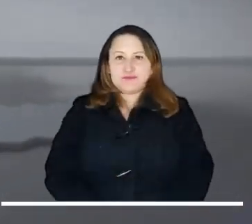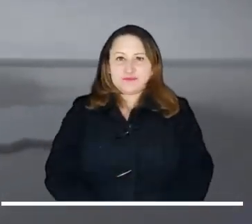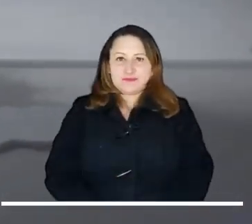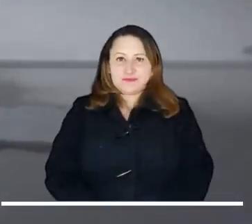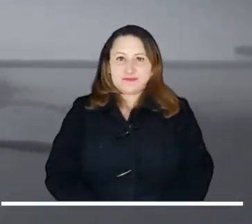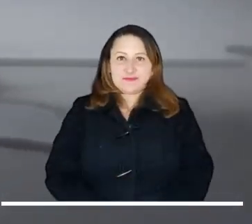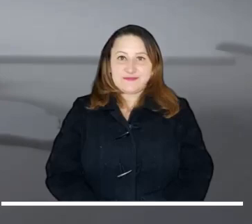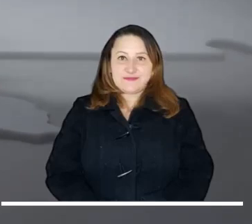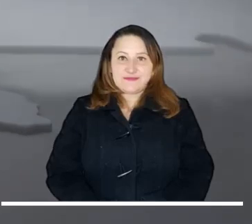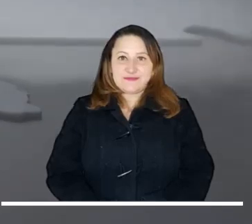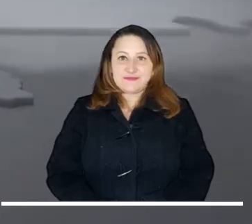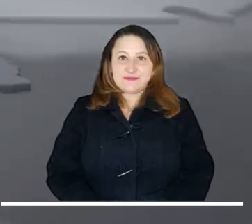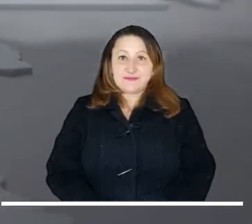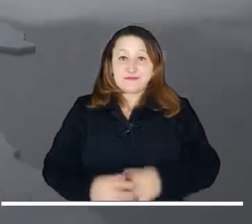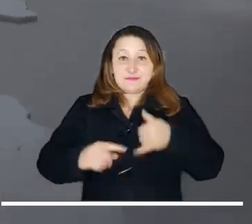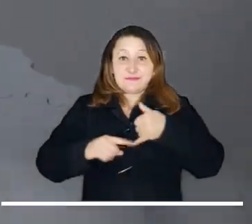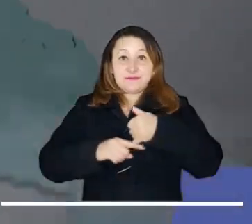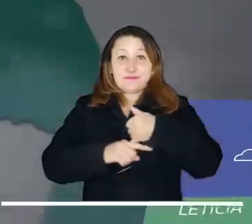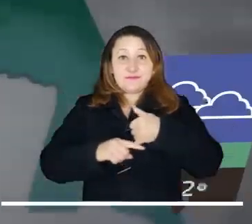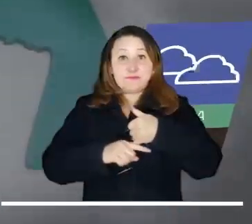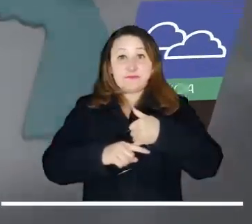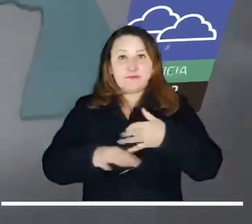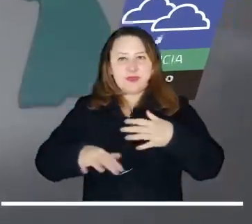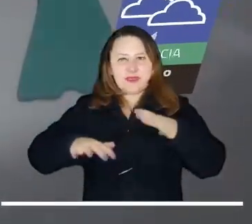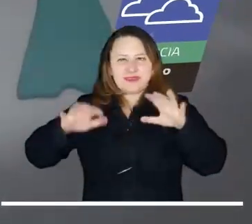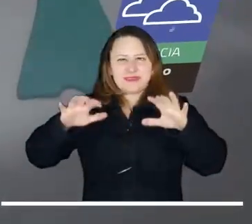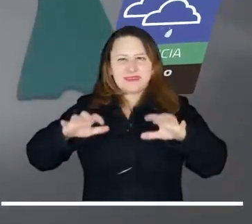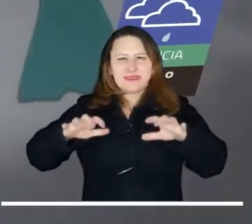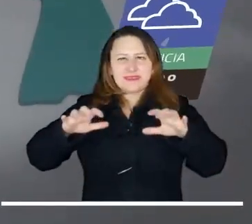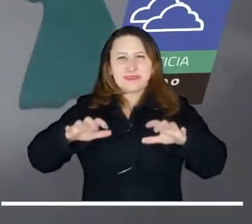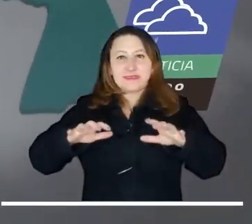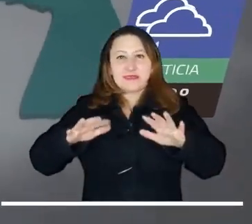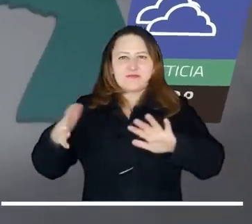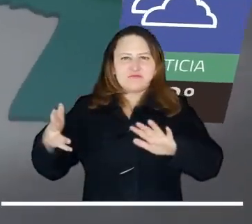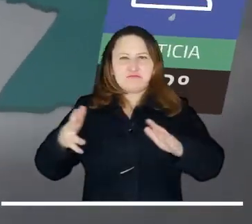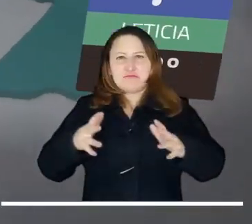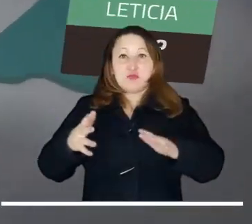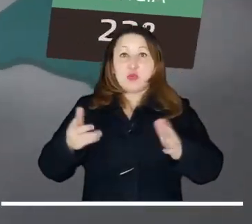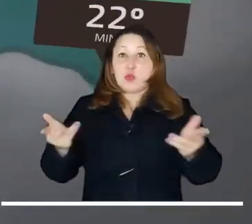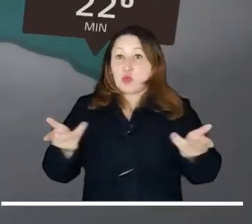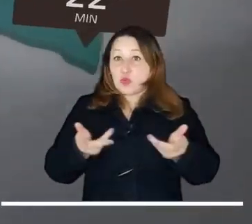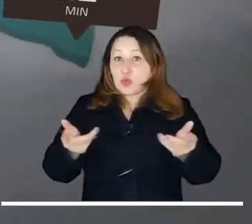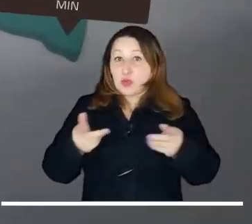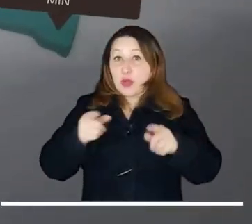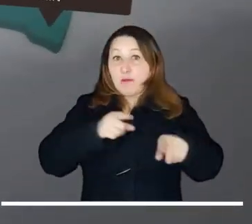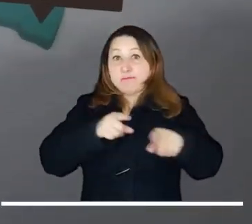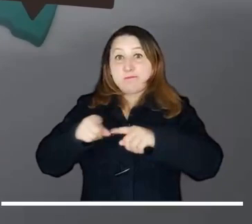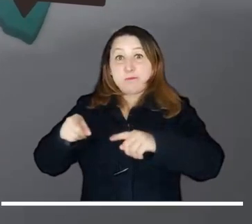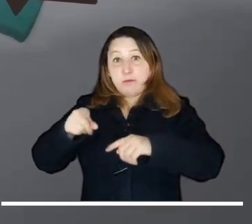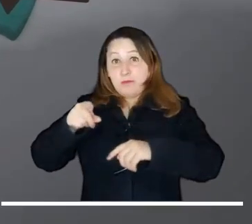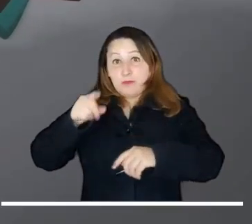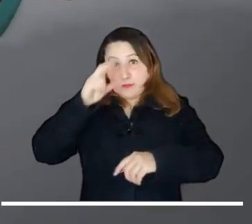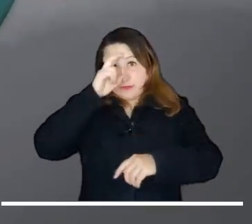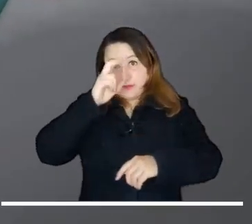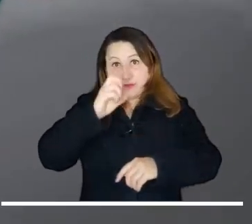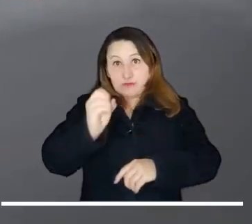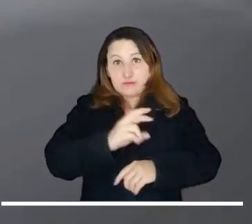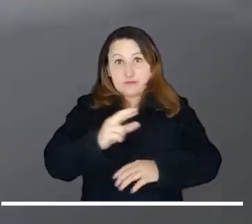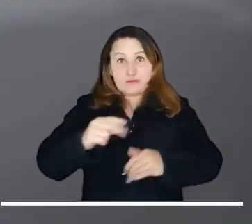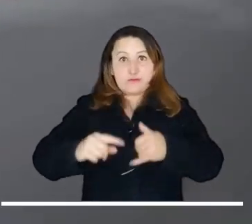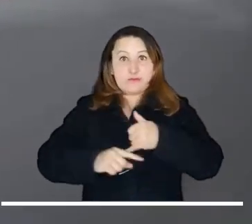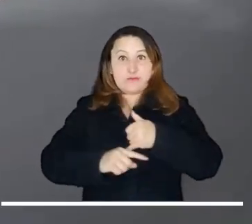para las horas de la noche. En la Amazonía se esperan lluvias ligeras y moderadas en sectores